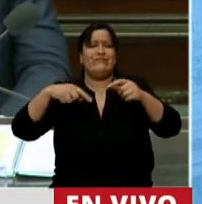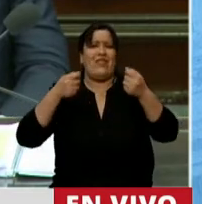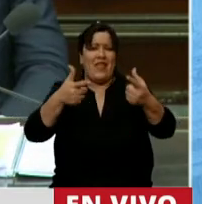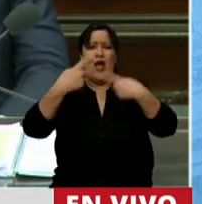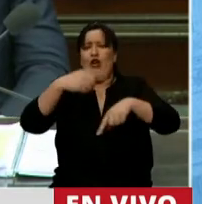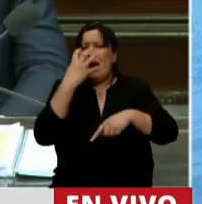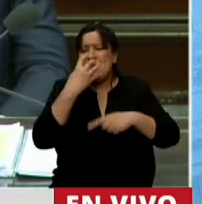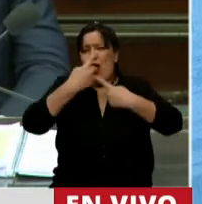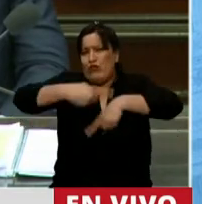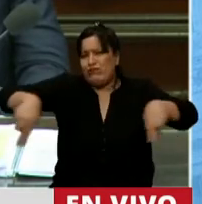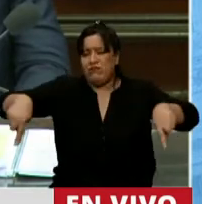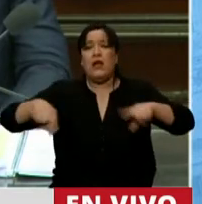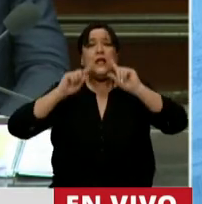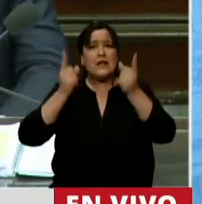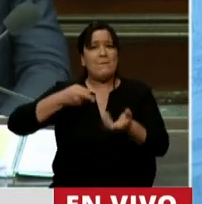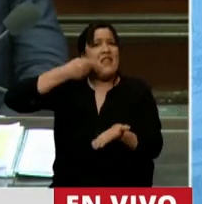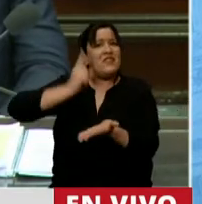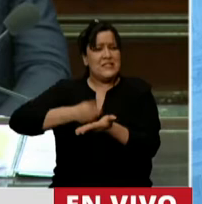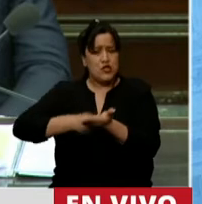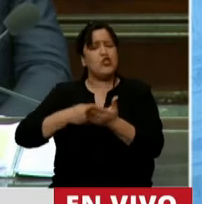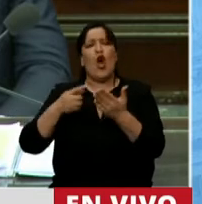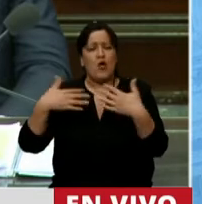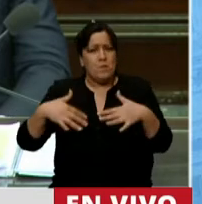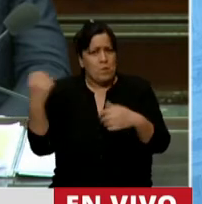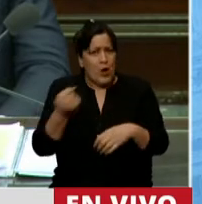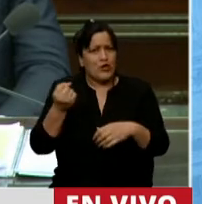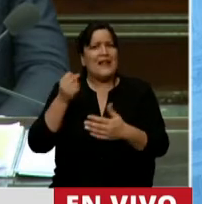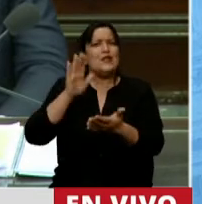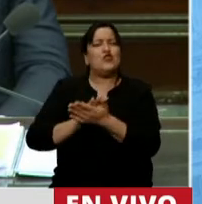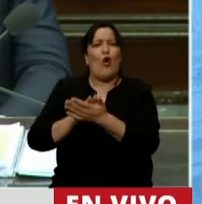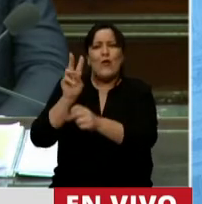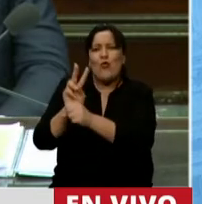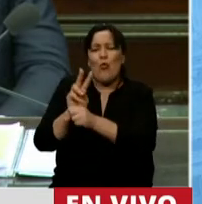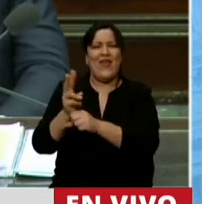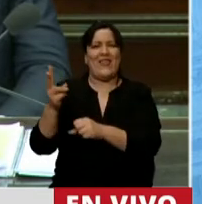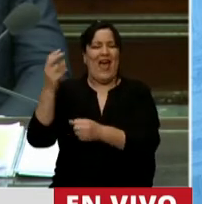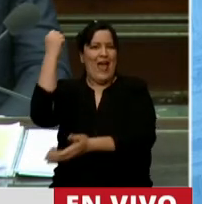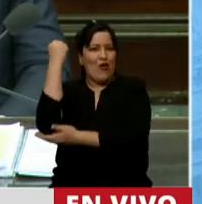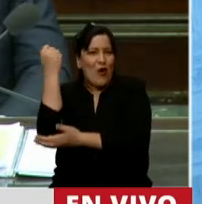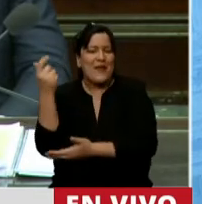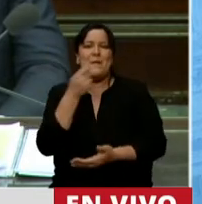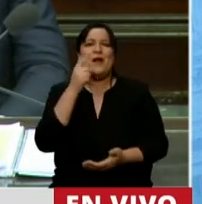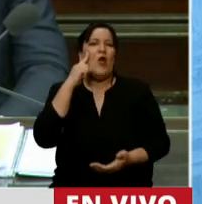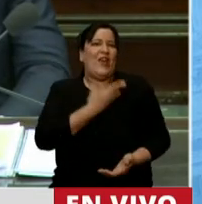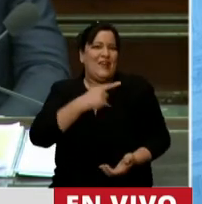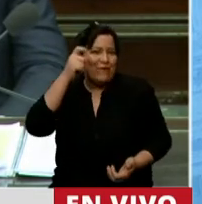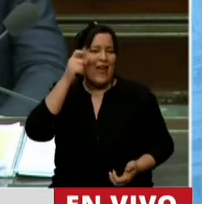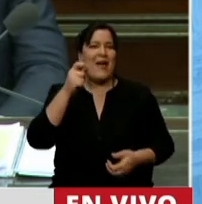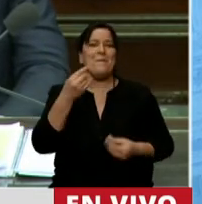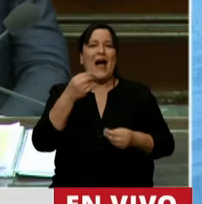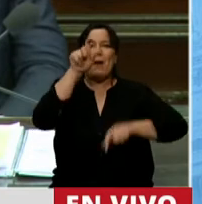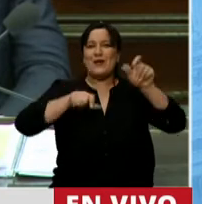concretas para parear los efectos económicos. 9 millones de IFE para quienes no tenían un trabajo formal,